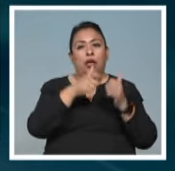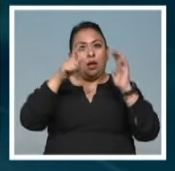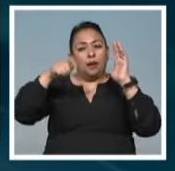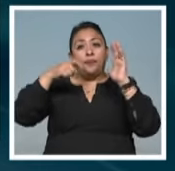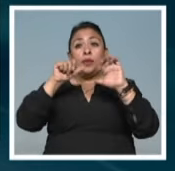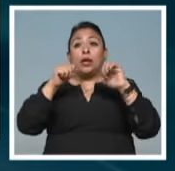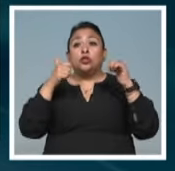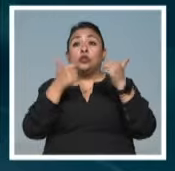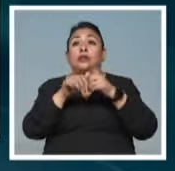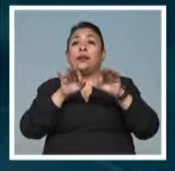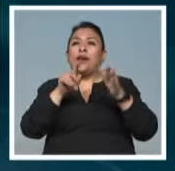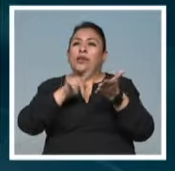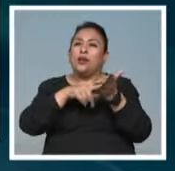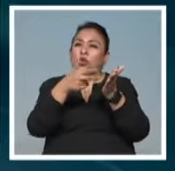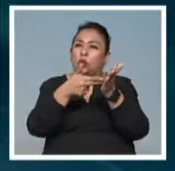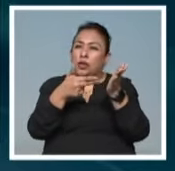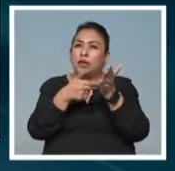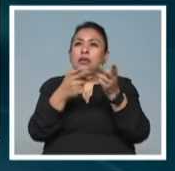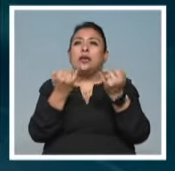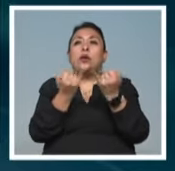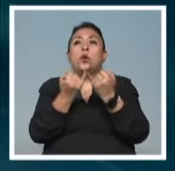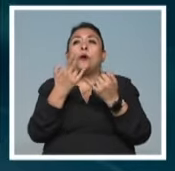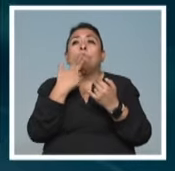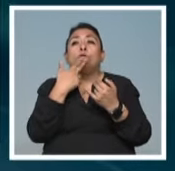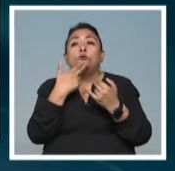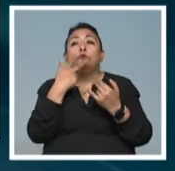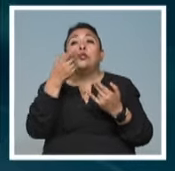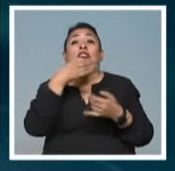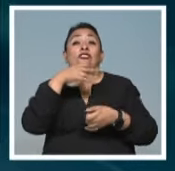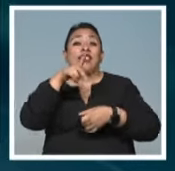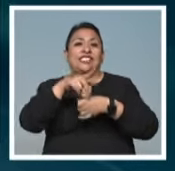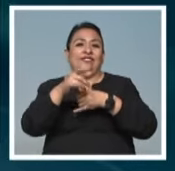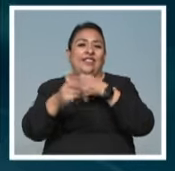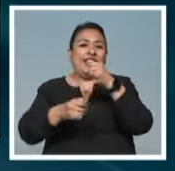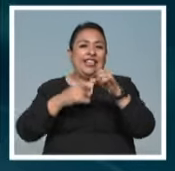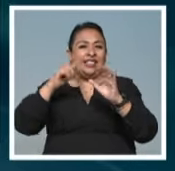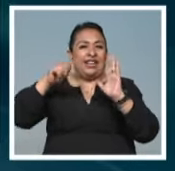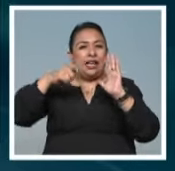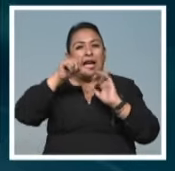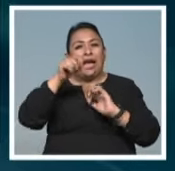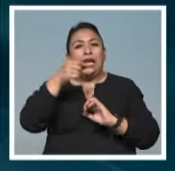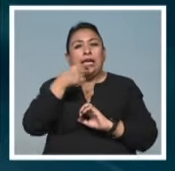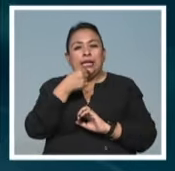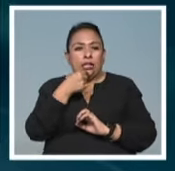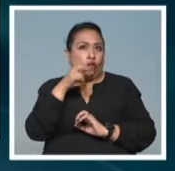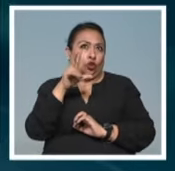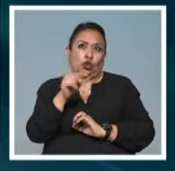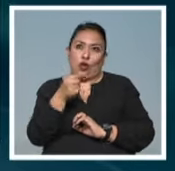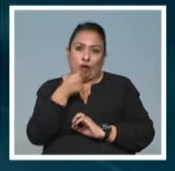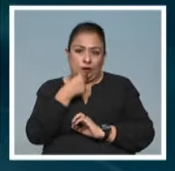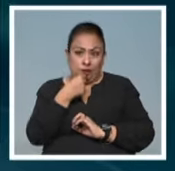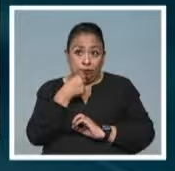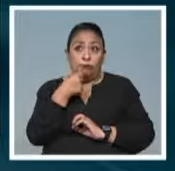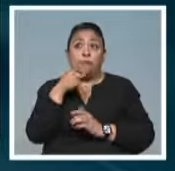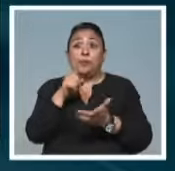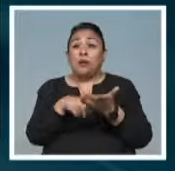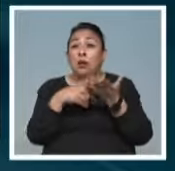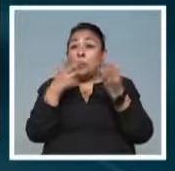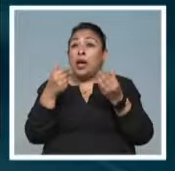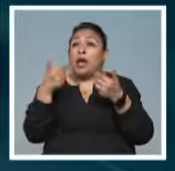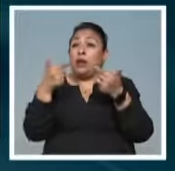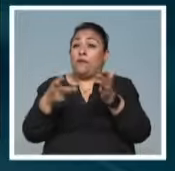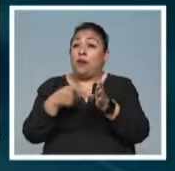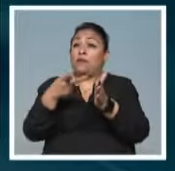asociación ha trabajado desde talleres, pero también utiliza como extensión su Festival Internacional de Cine para Niños y No Tan Niños, donde numerosas